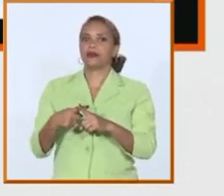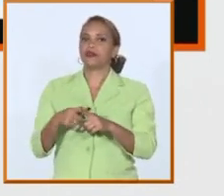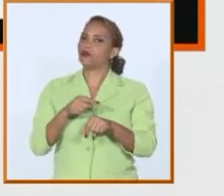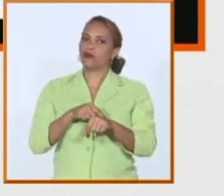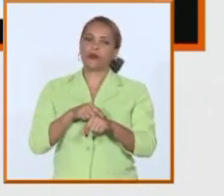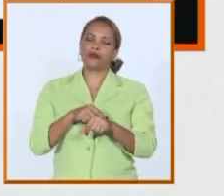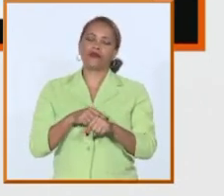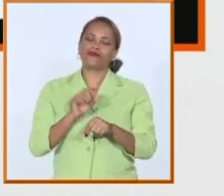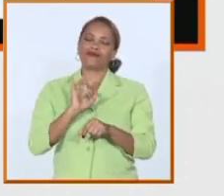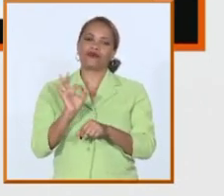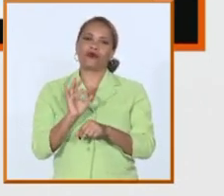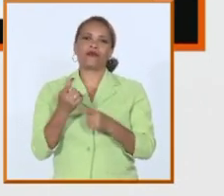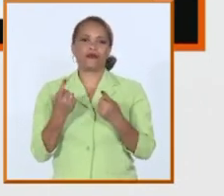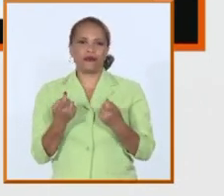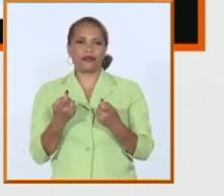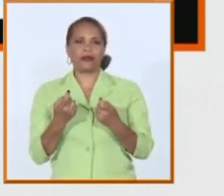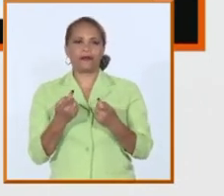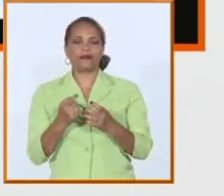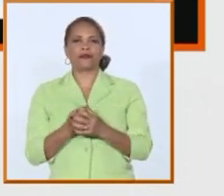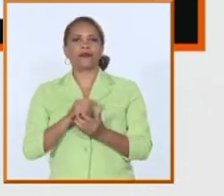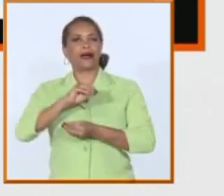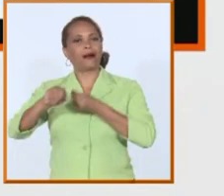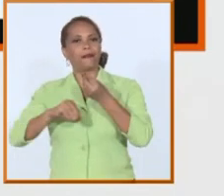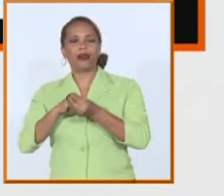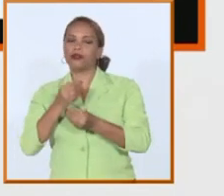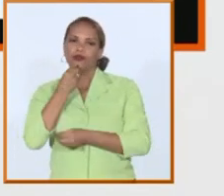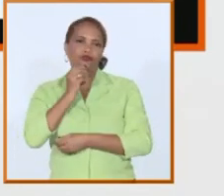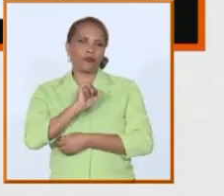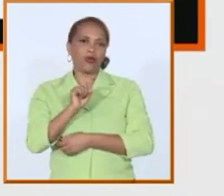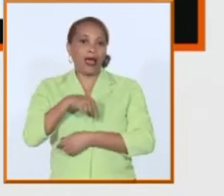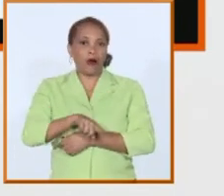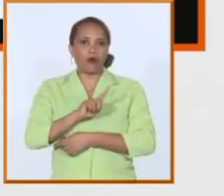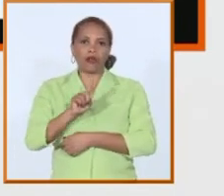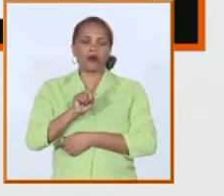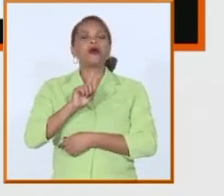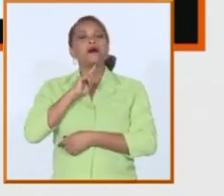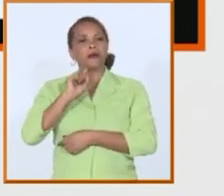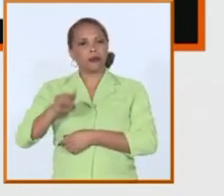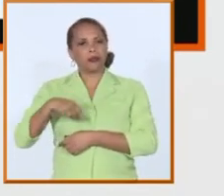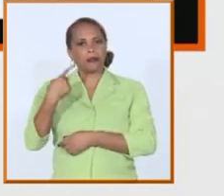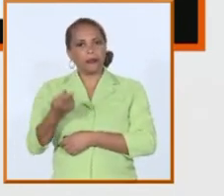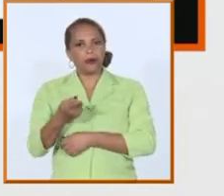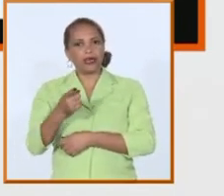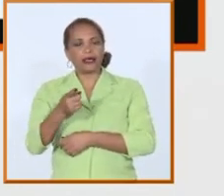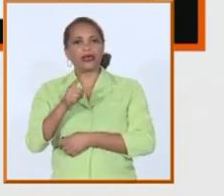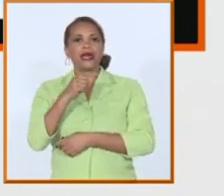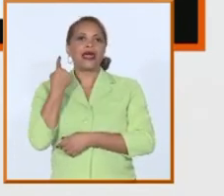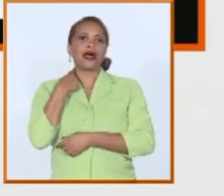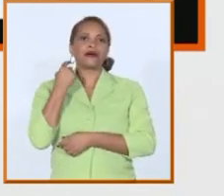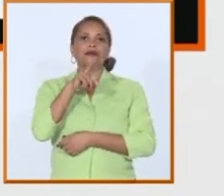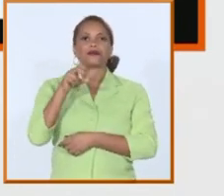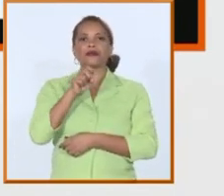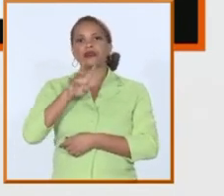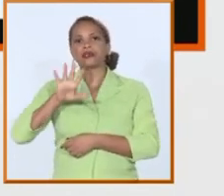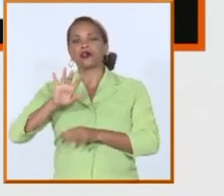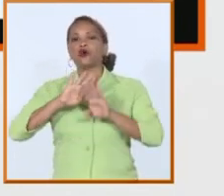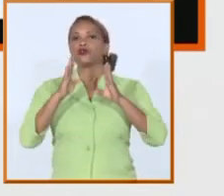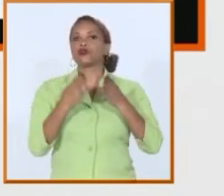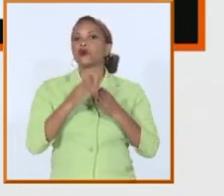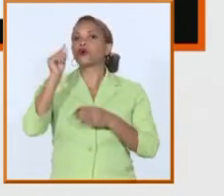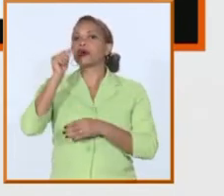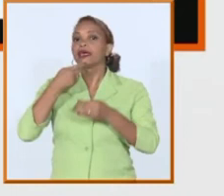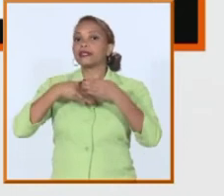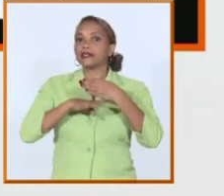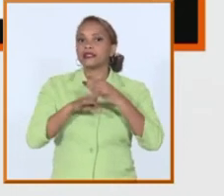para hacer esas modificaciones pero para el 2025 traemos otras propuestas también para que todo el que ingrese a la educación superior tenga que